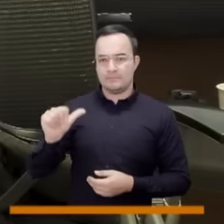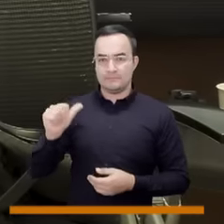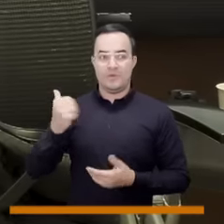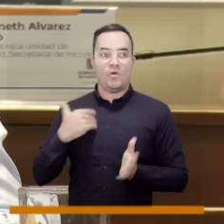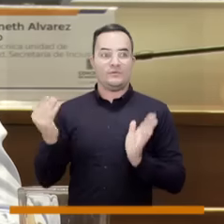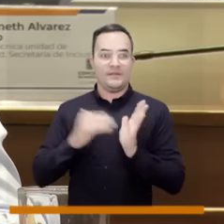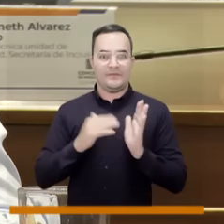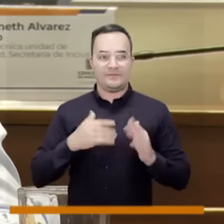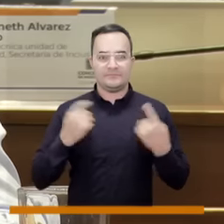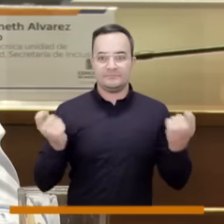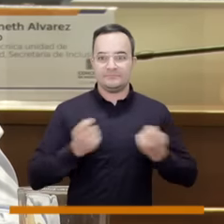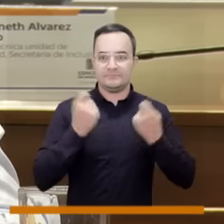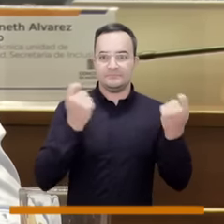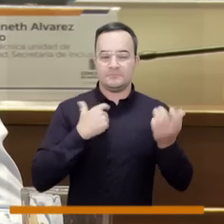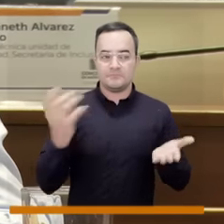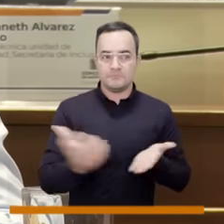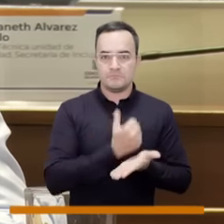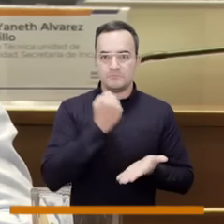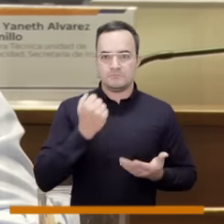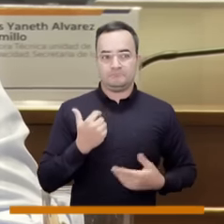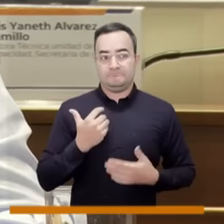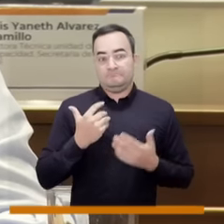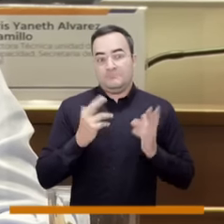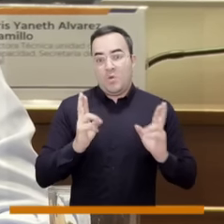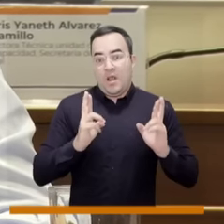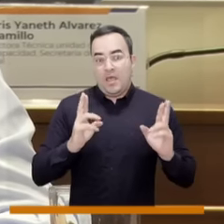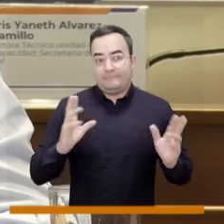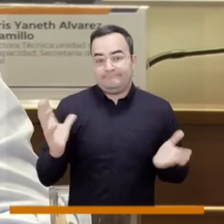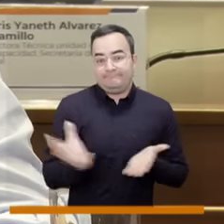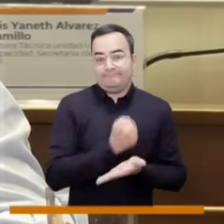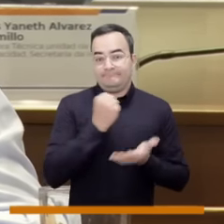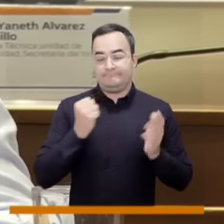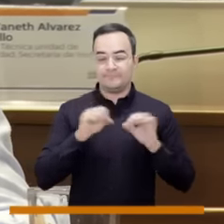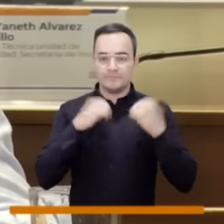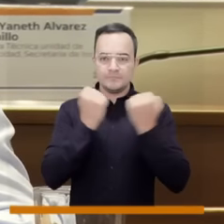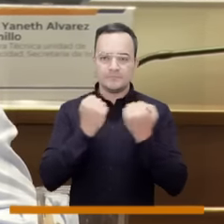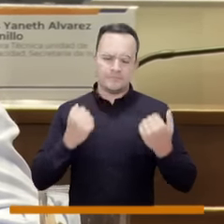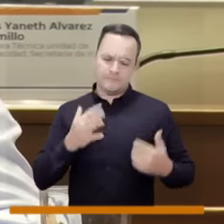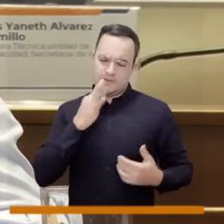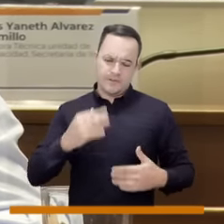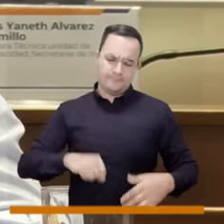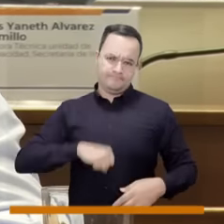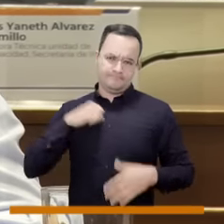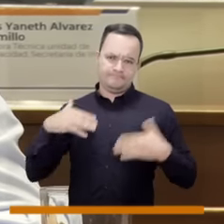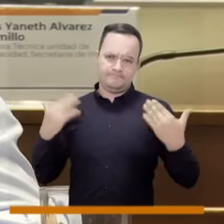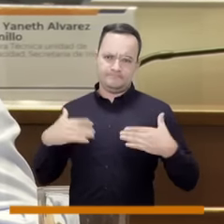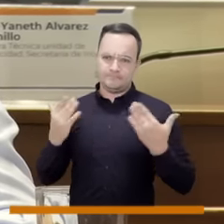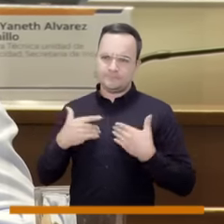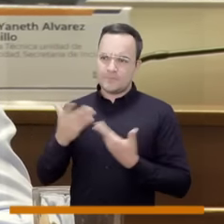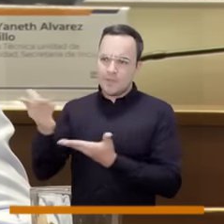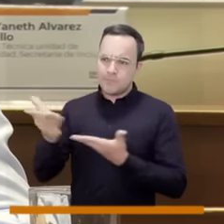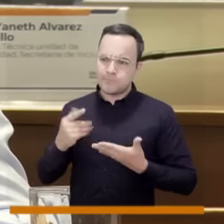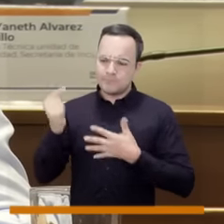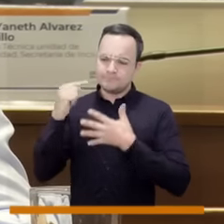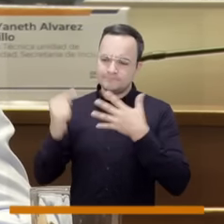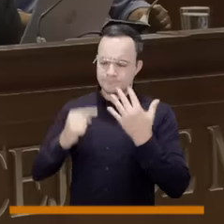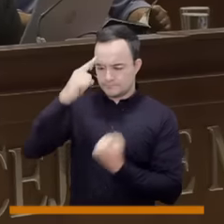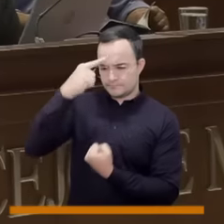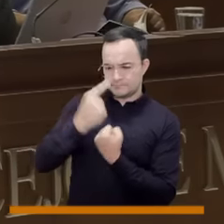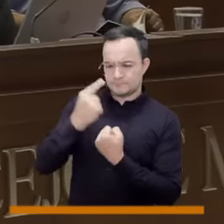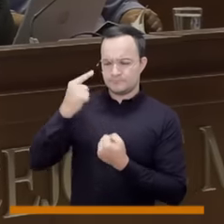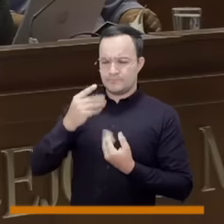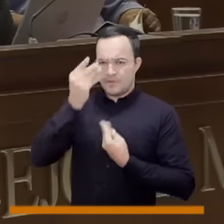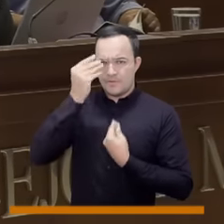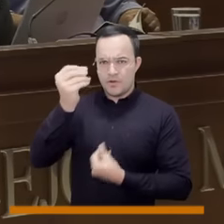por el Partido Mira. Para mí es de mucha alegría en alborar las banderas del miraísmo, poder llevar la honestidad, la transparencia, el